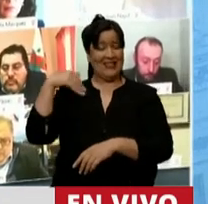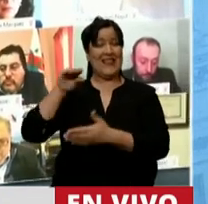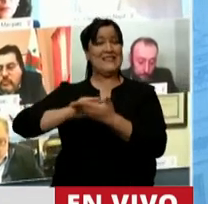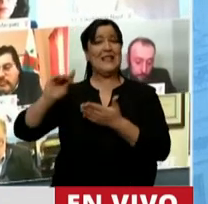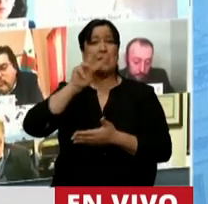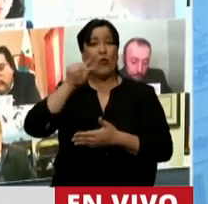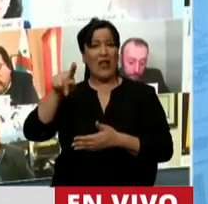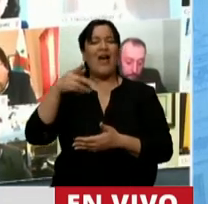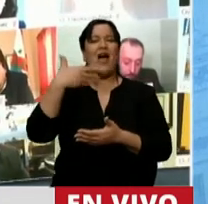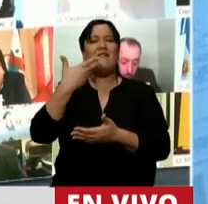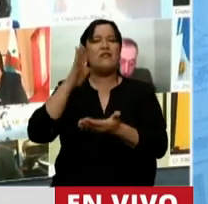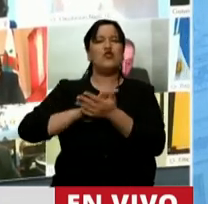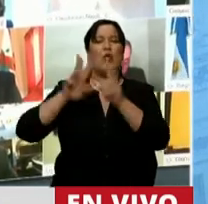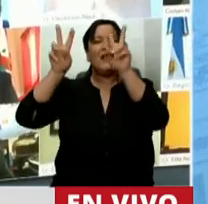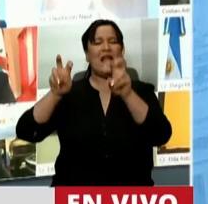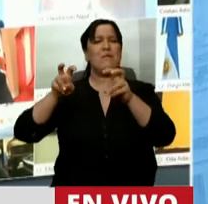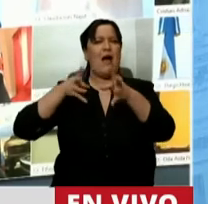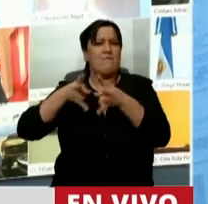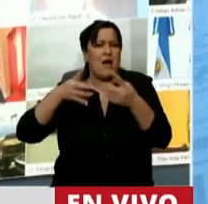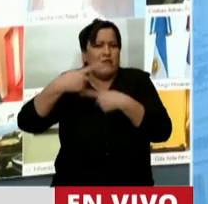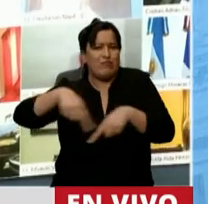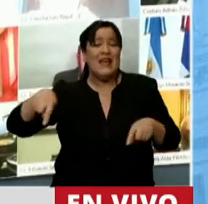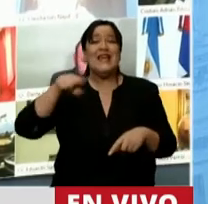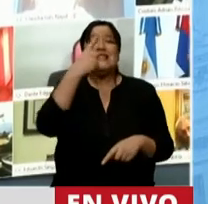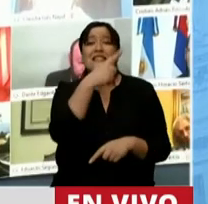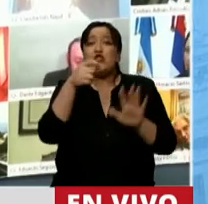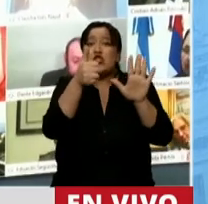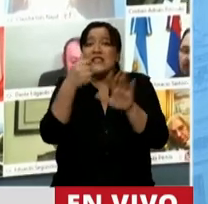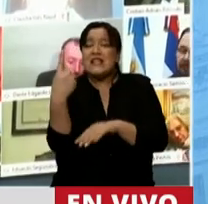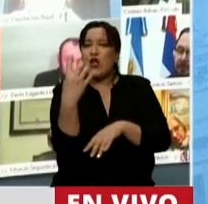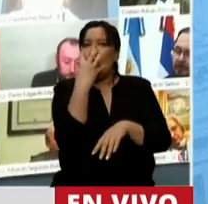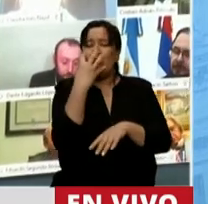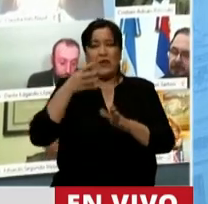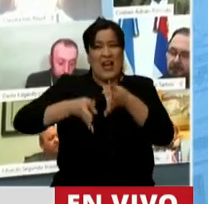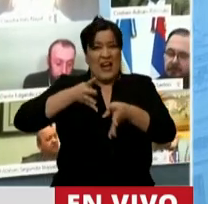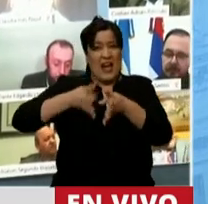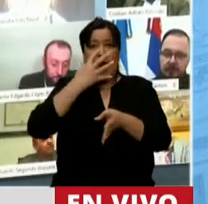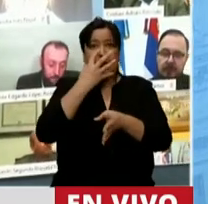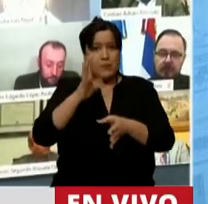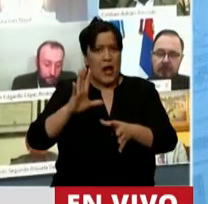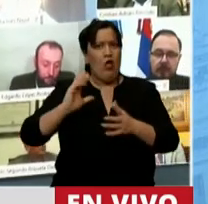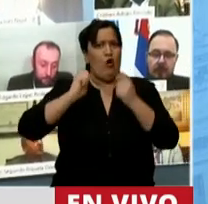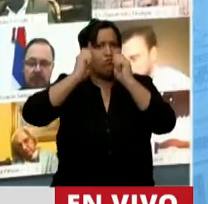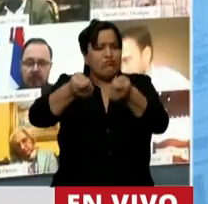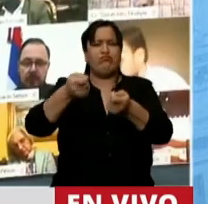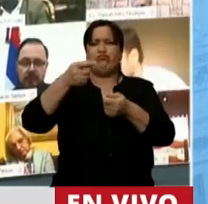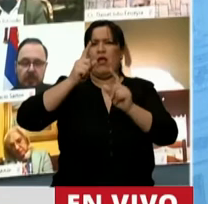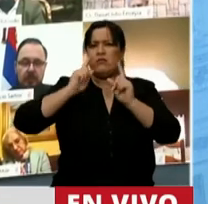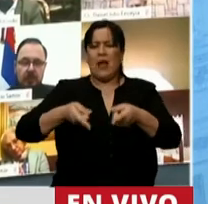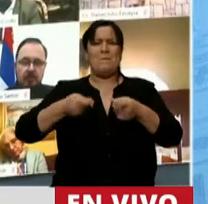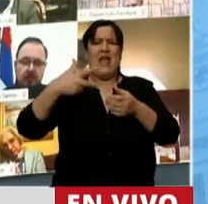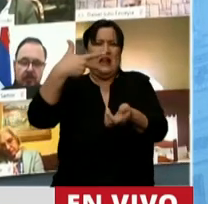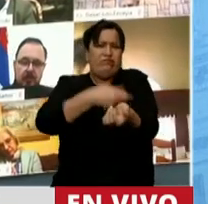hablaba sobre el equipamiento médico. 161 respiradores recibió la provincia de Santa Fe. Además de bombas de infusión, bombas de